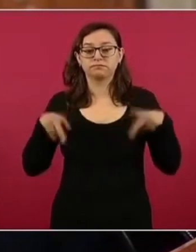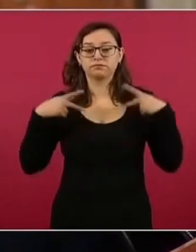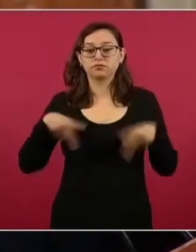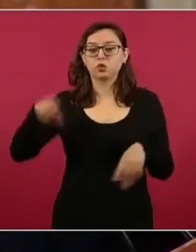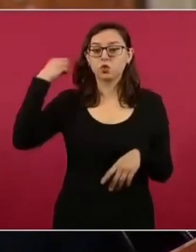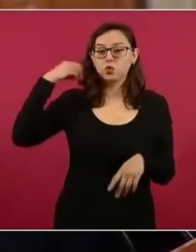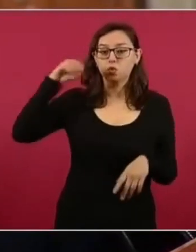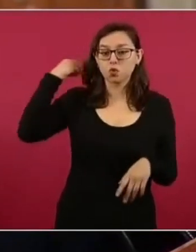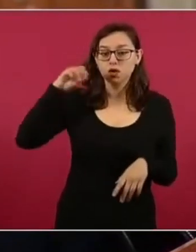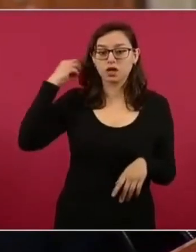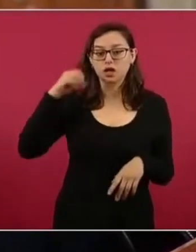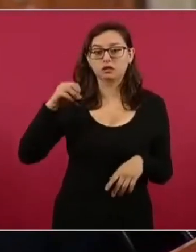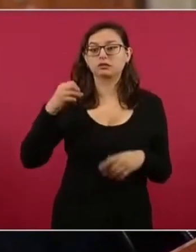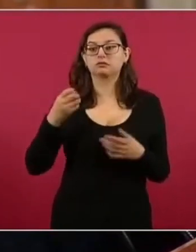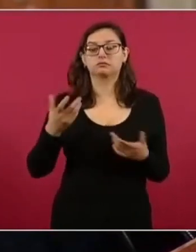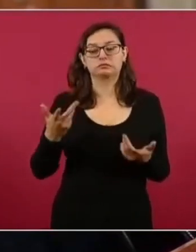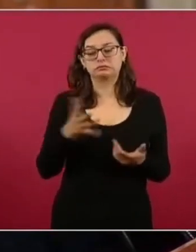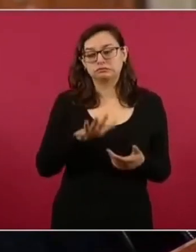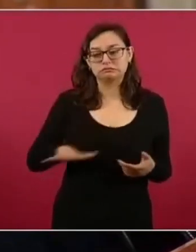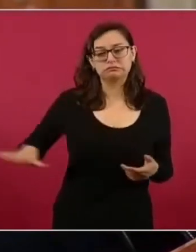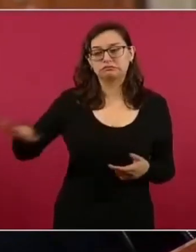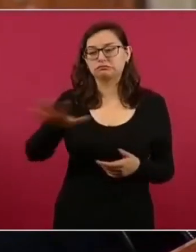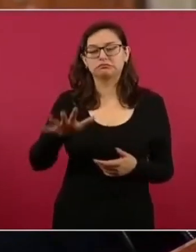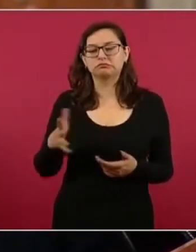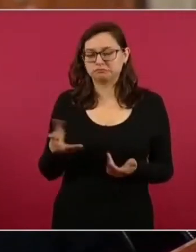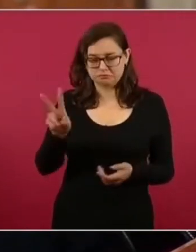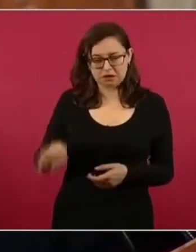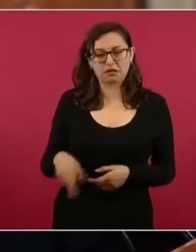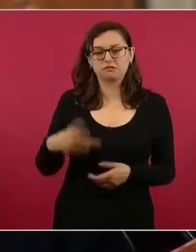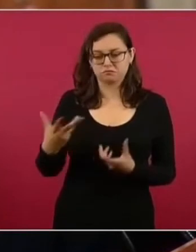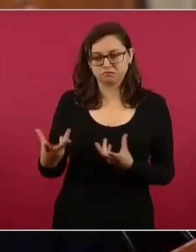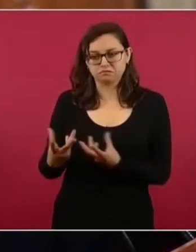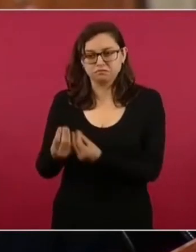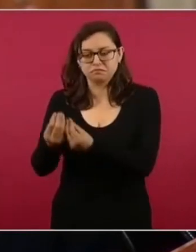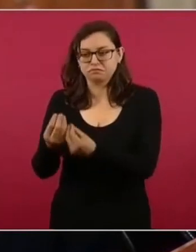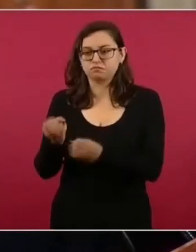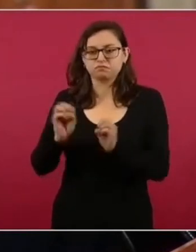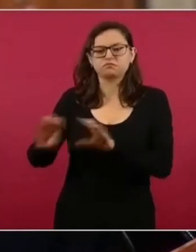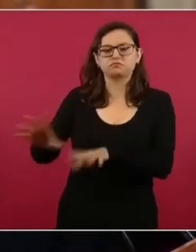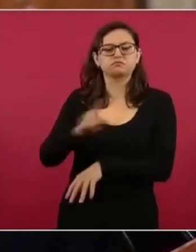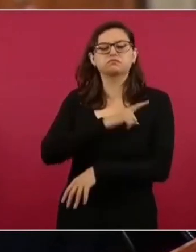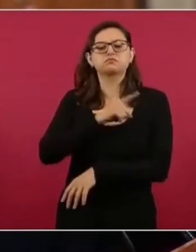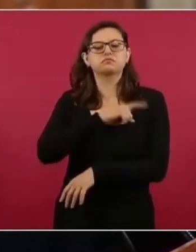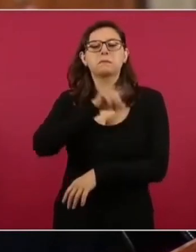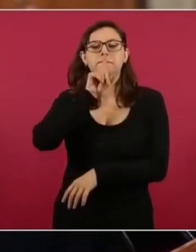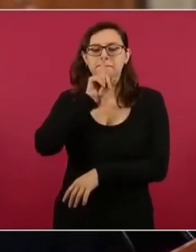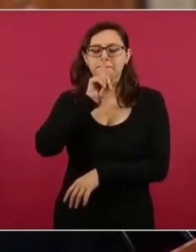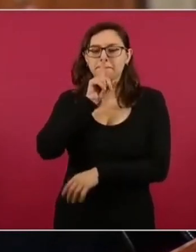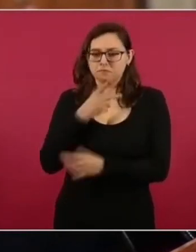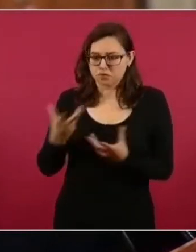Oaxaca afectada, de la costa, que no están solos, ha habido mucha solidaridad de